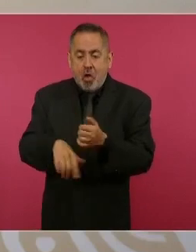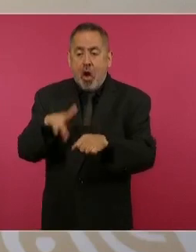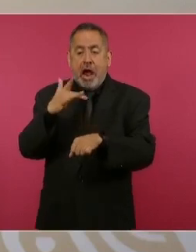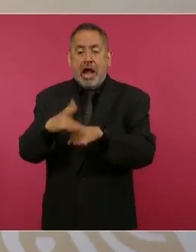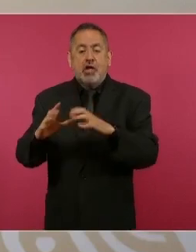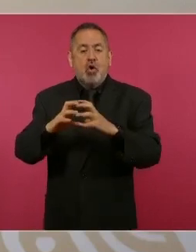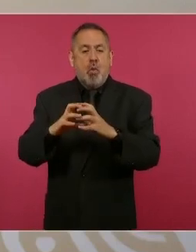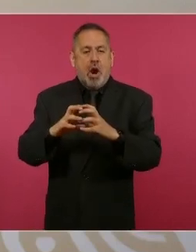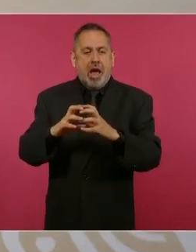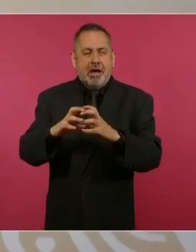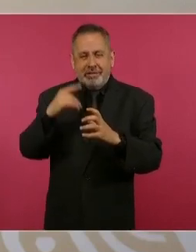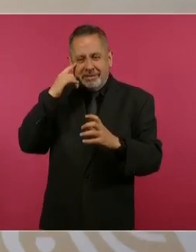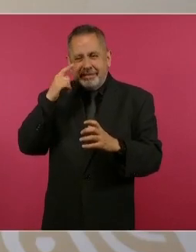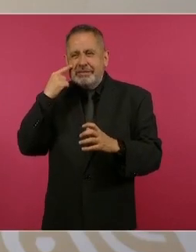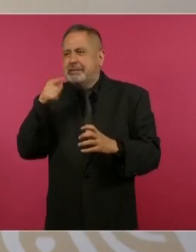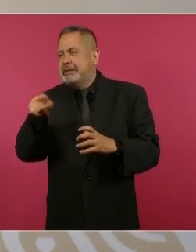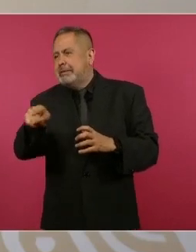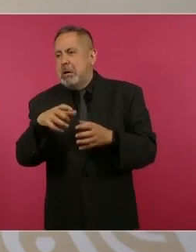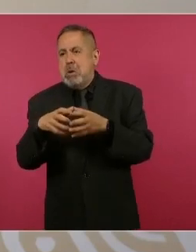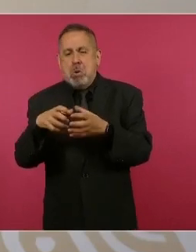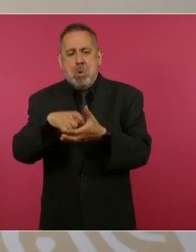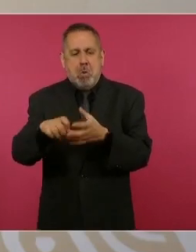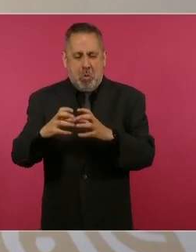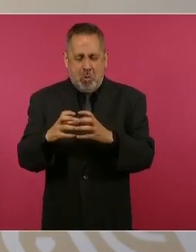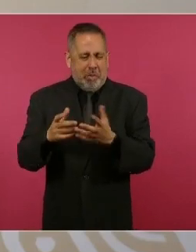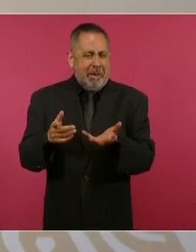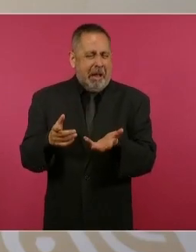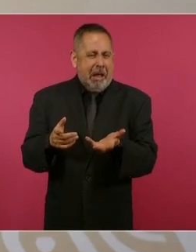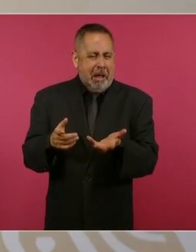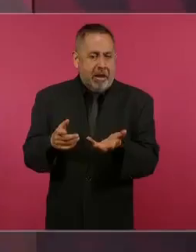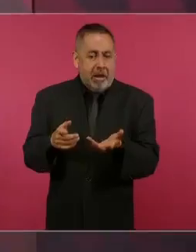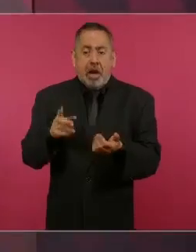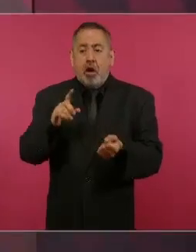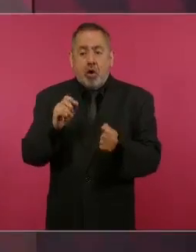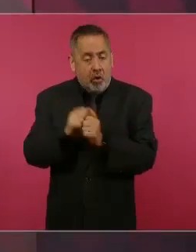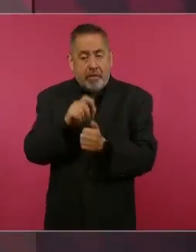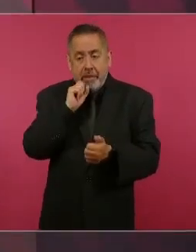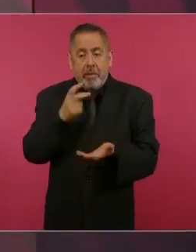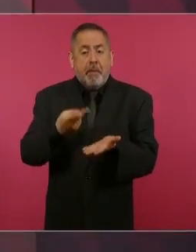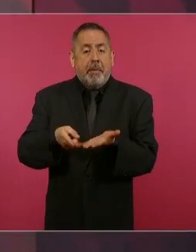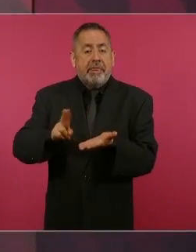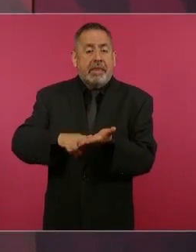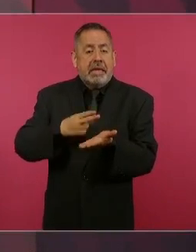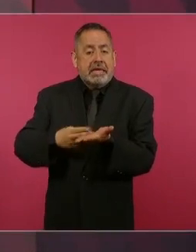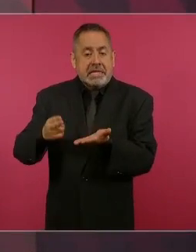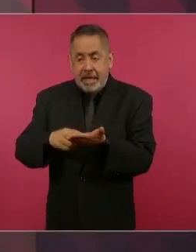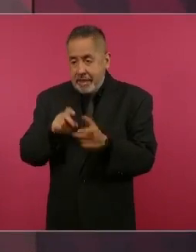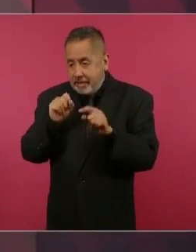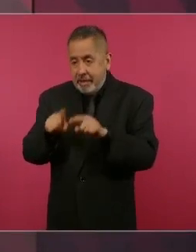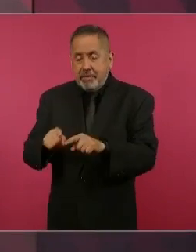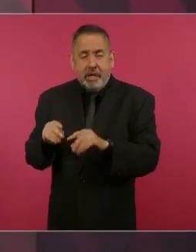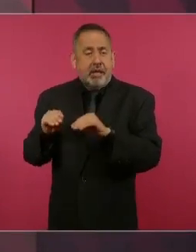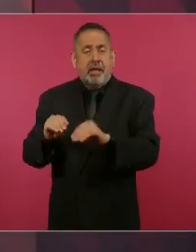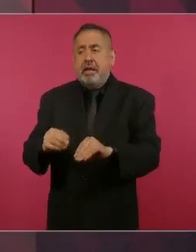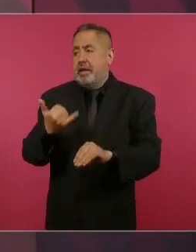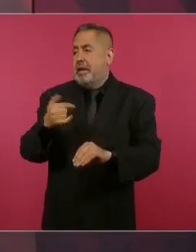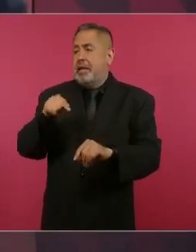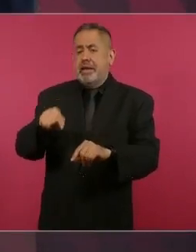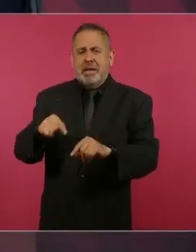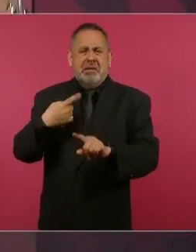y la mantequilla y